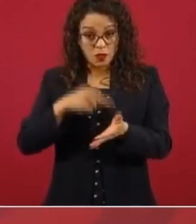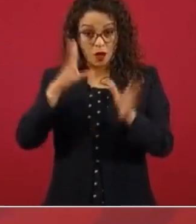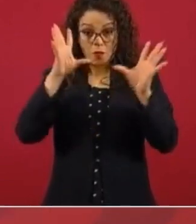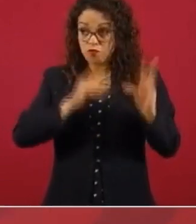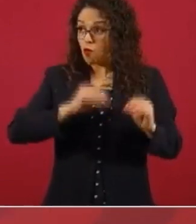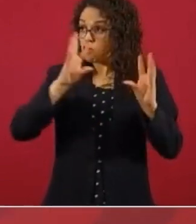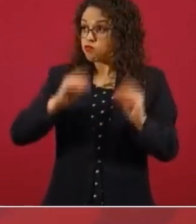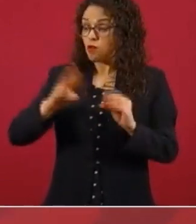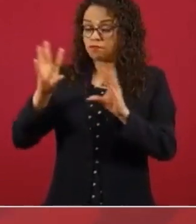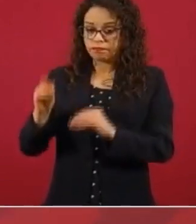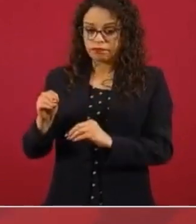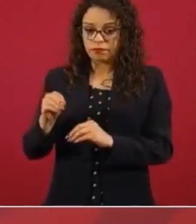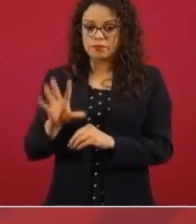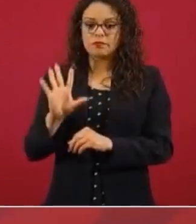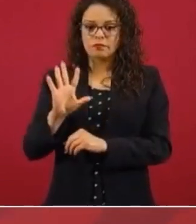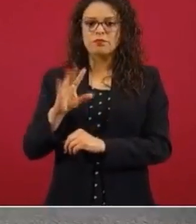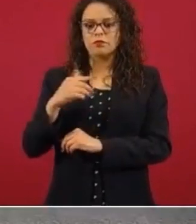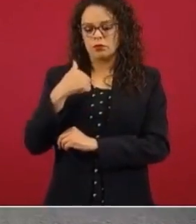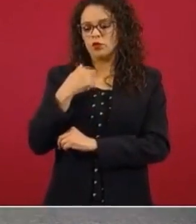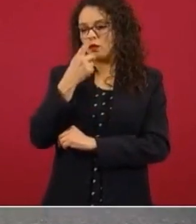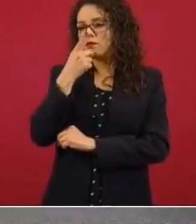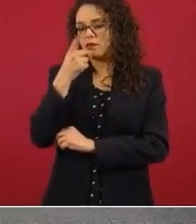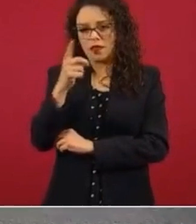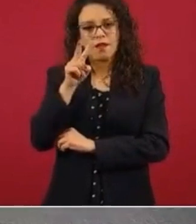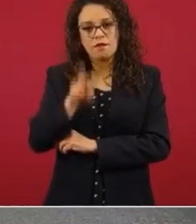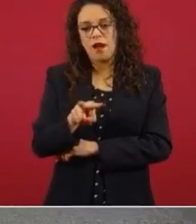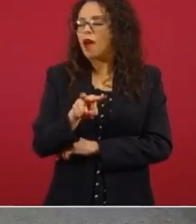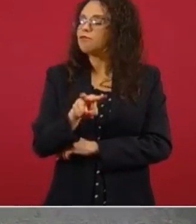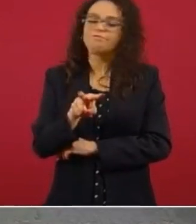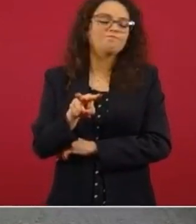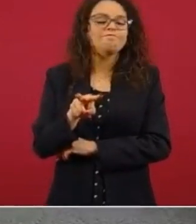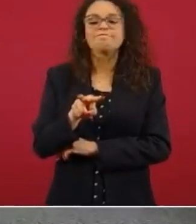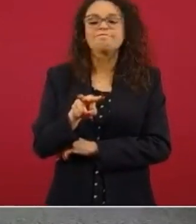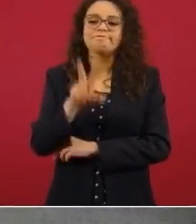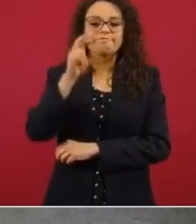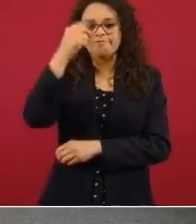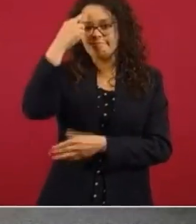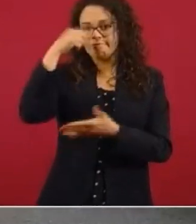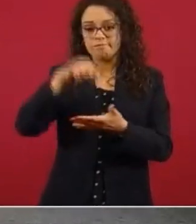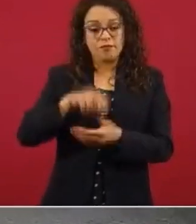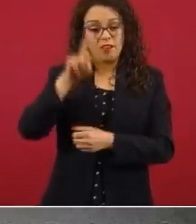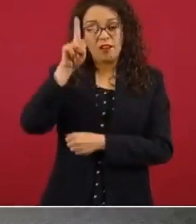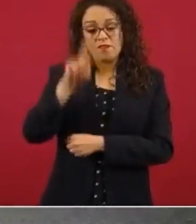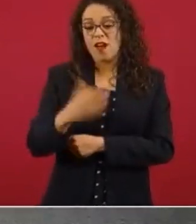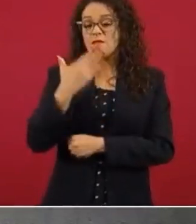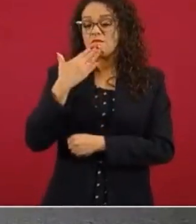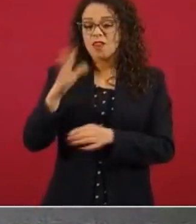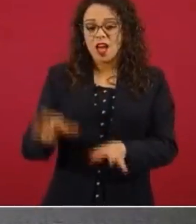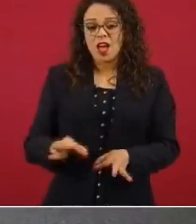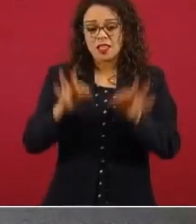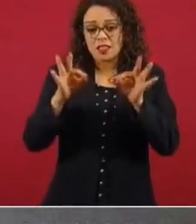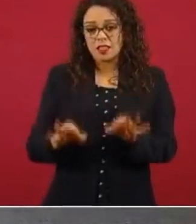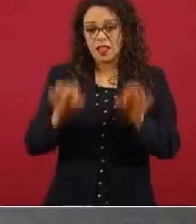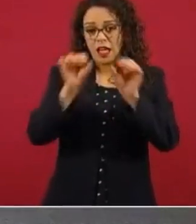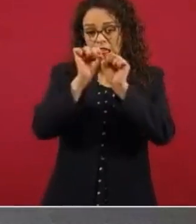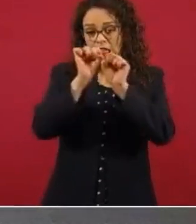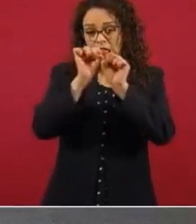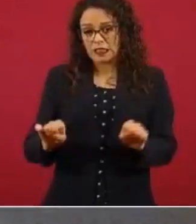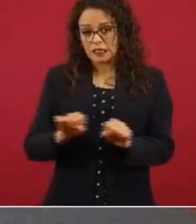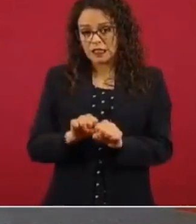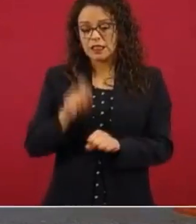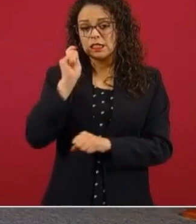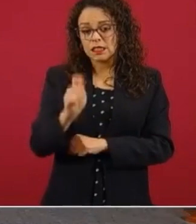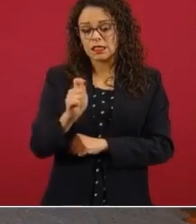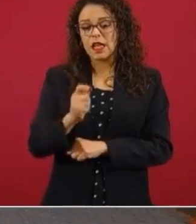yo puedo adelantar que no, tenemos un buen servicio de energía eléctrica, se